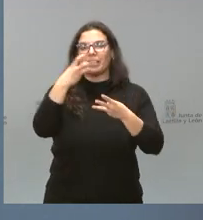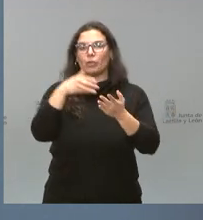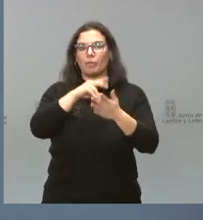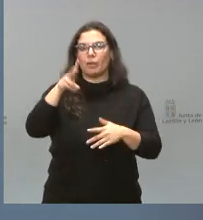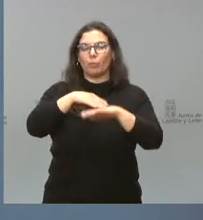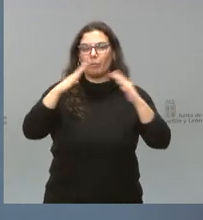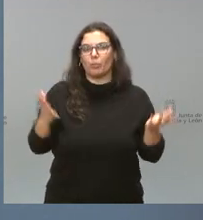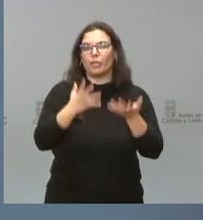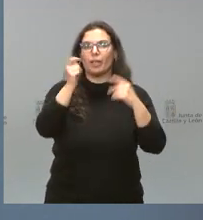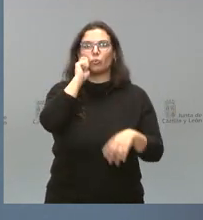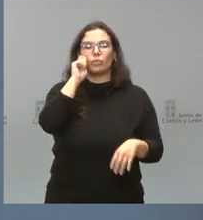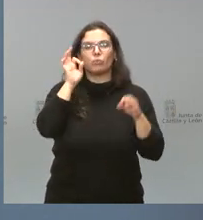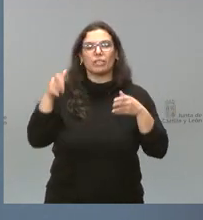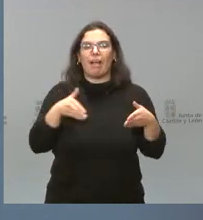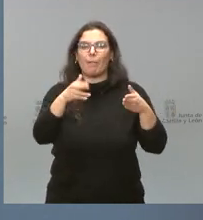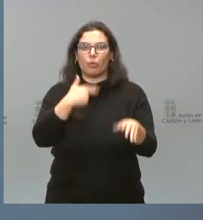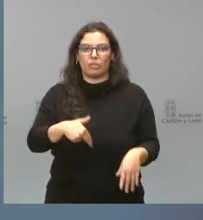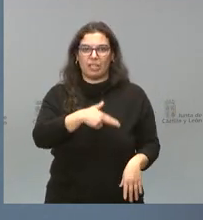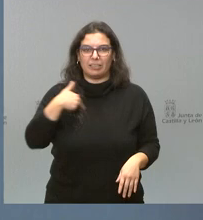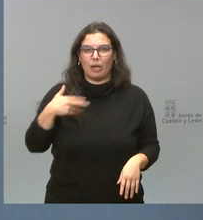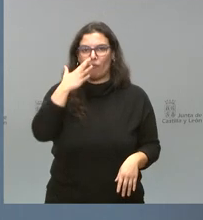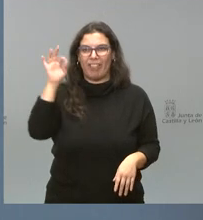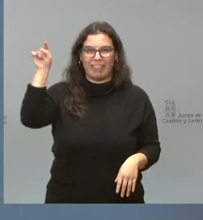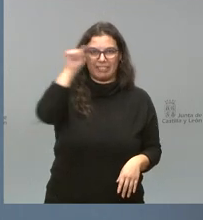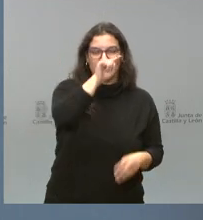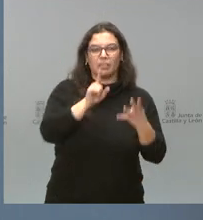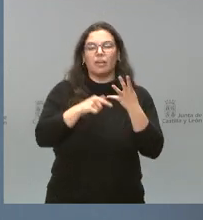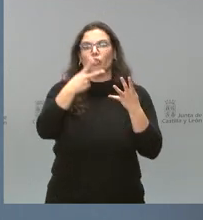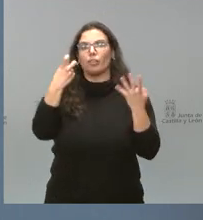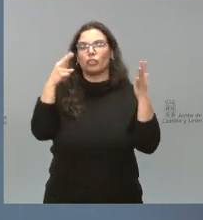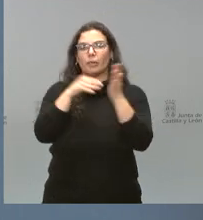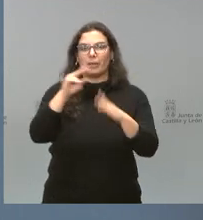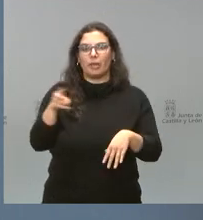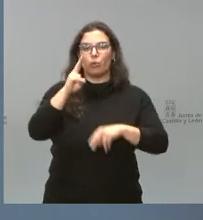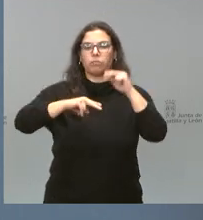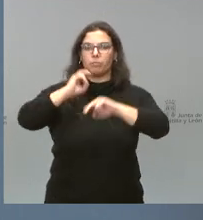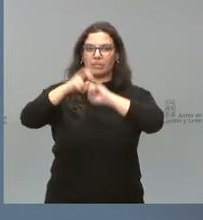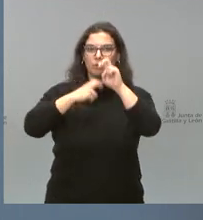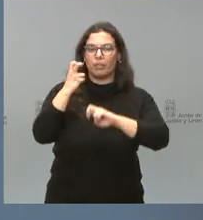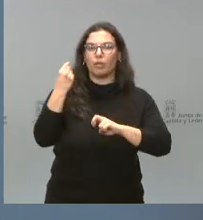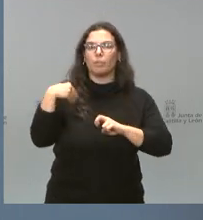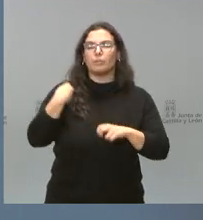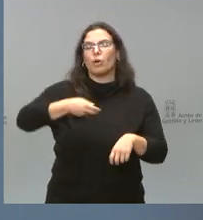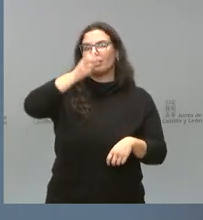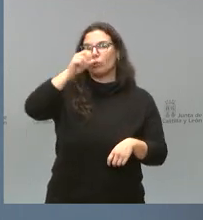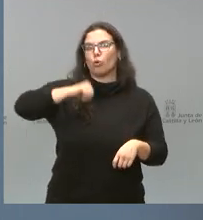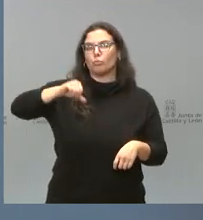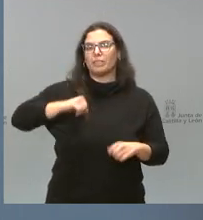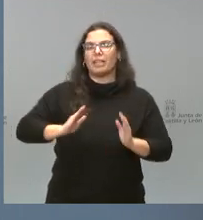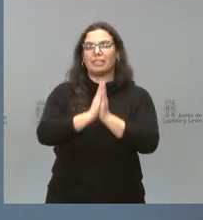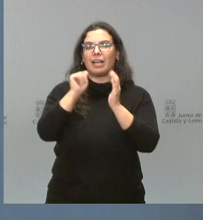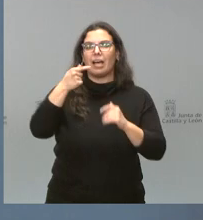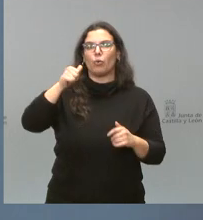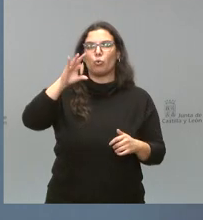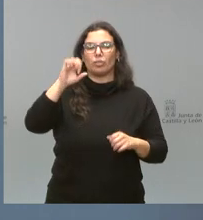potenciar el turismo en el camino del Santiago francés, 260.000 euros en obras de restauración en el antiguo Hospital San Agustín en el Burgo de